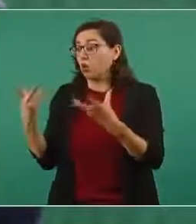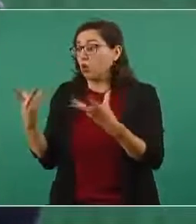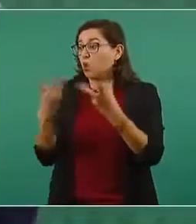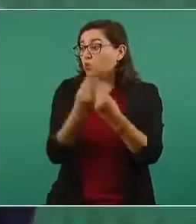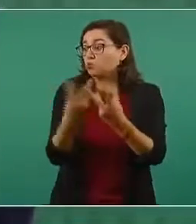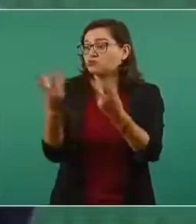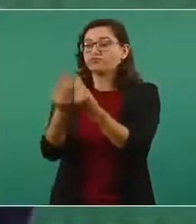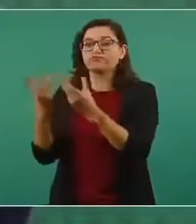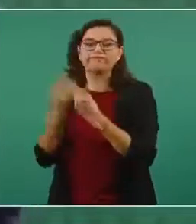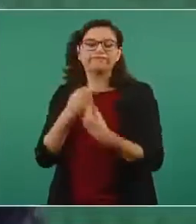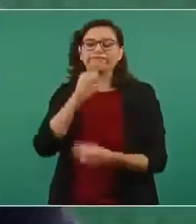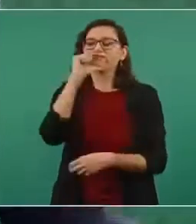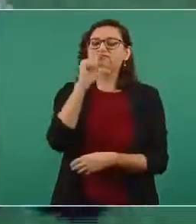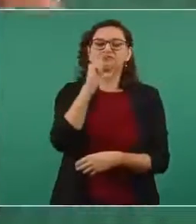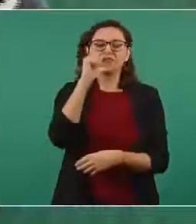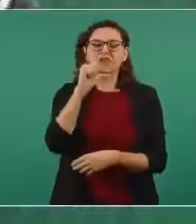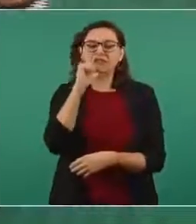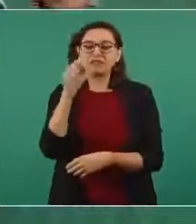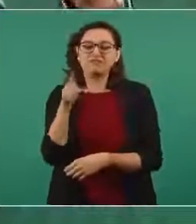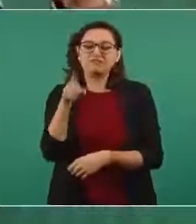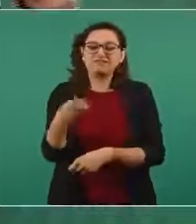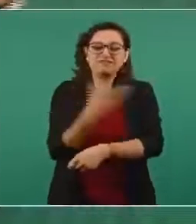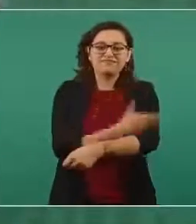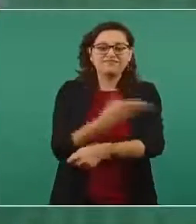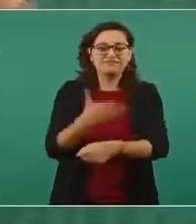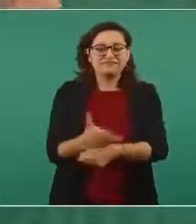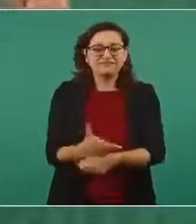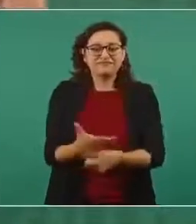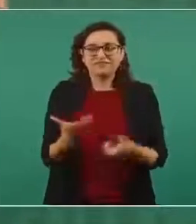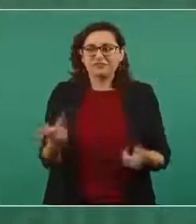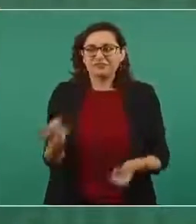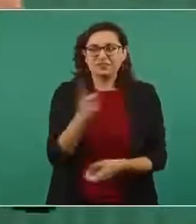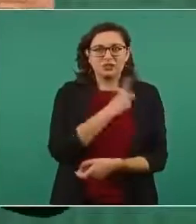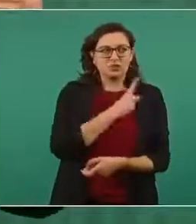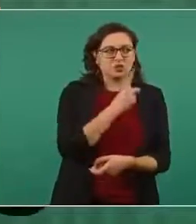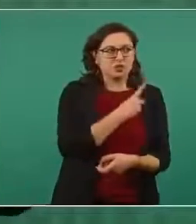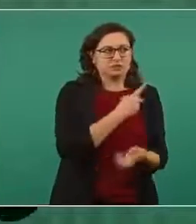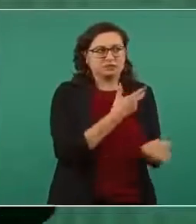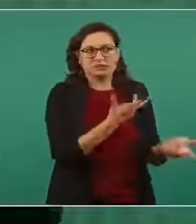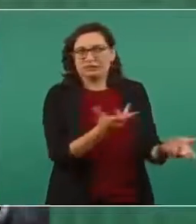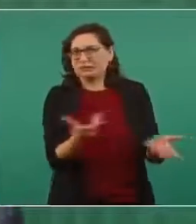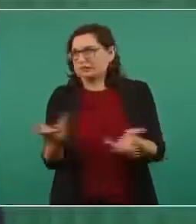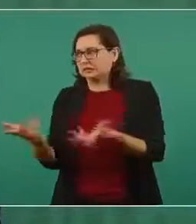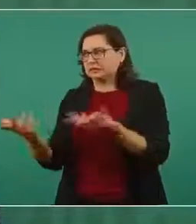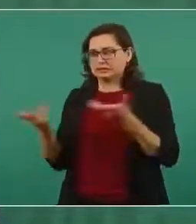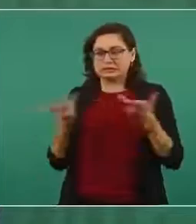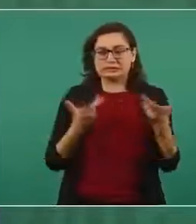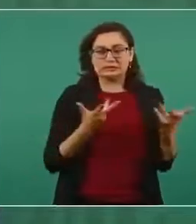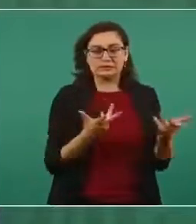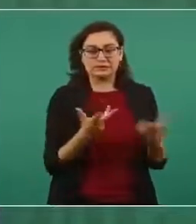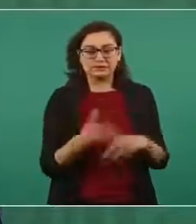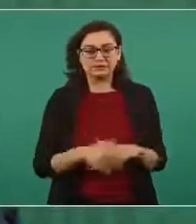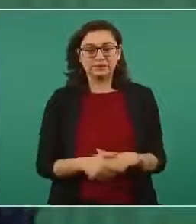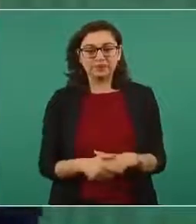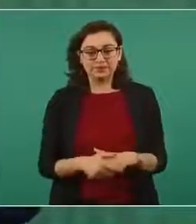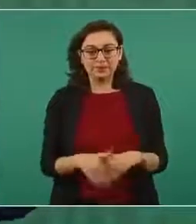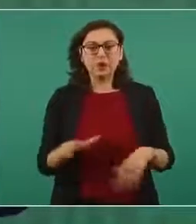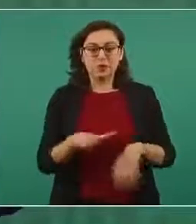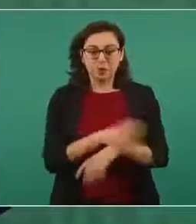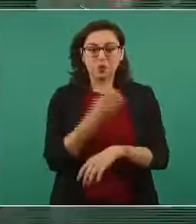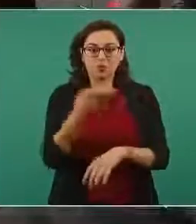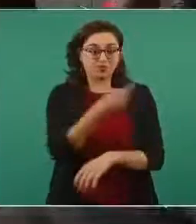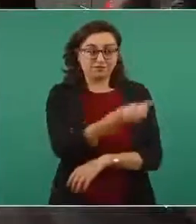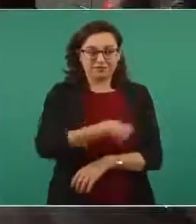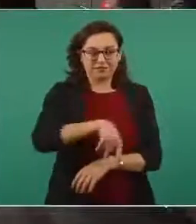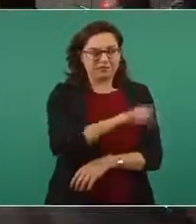populares. Y el presidente Madero se quedó en el aire y por eso